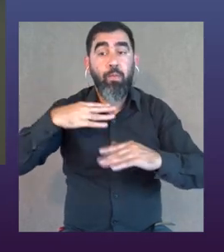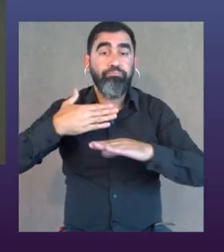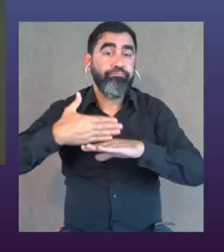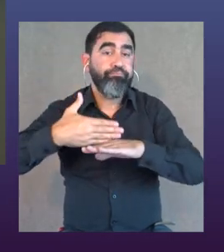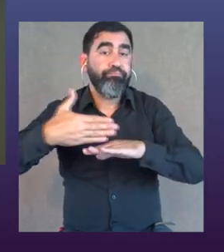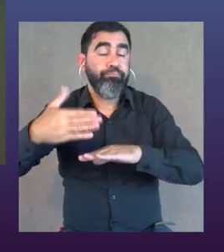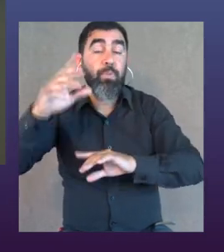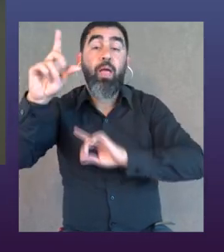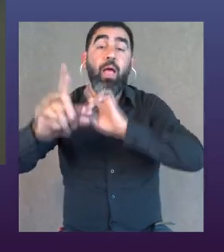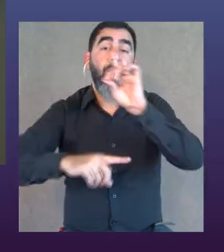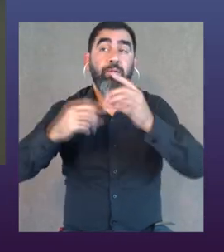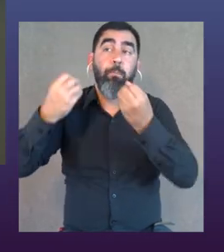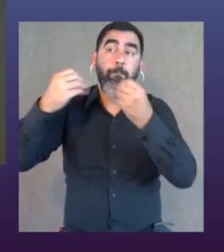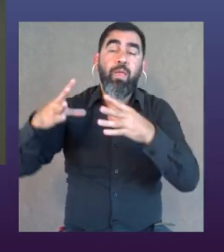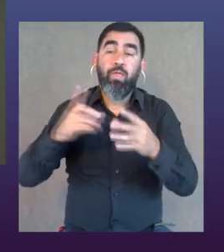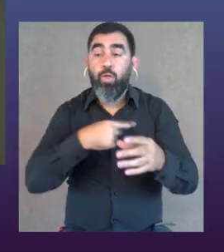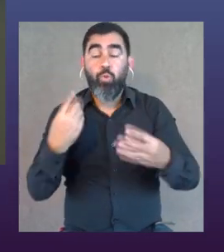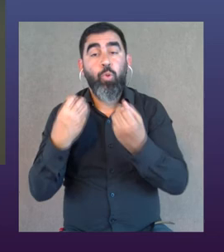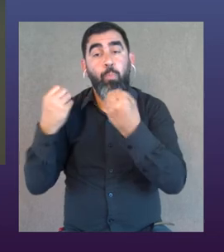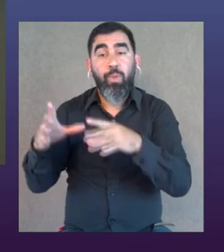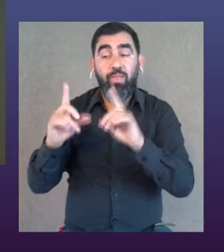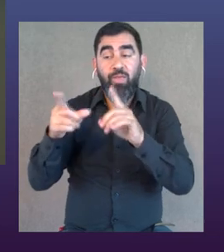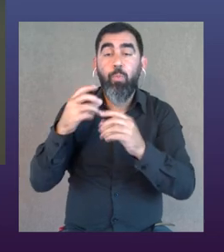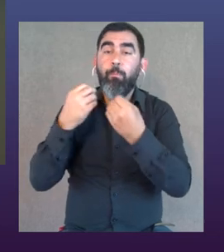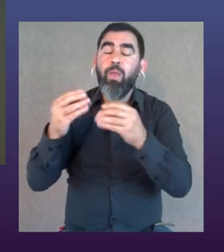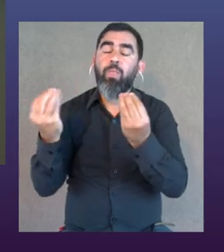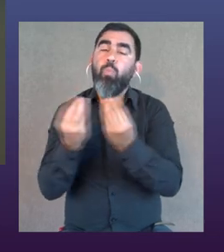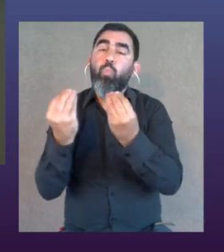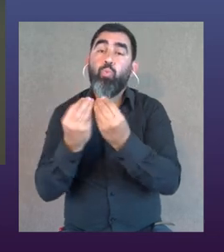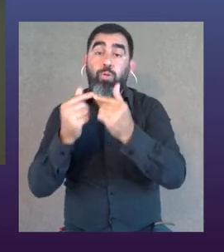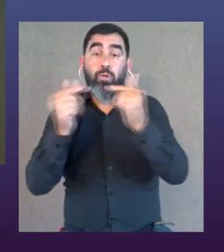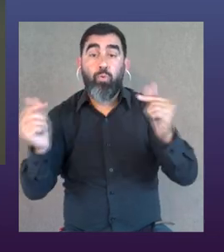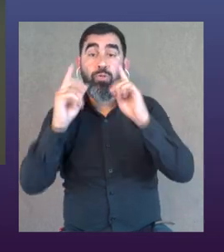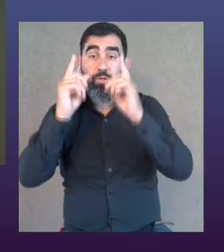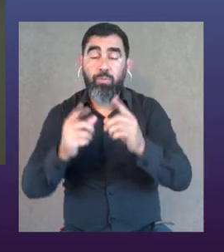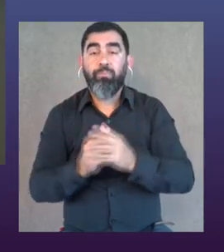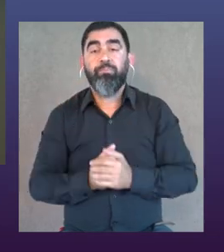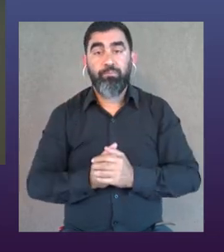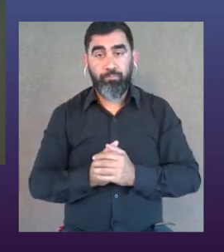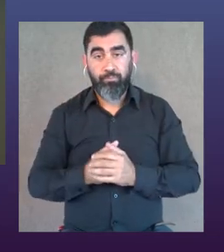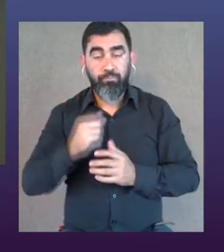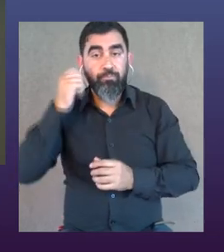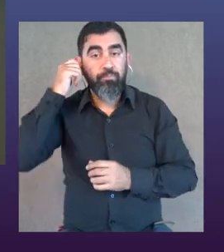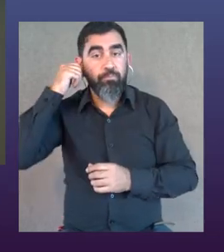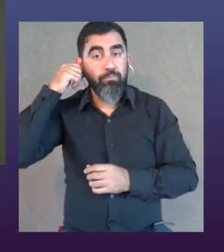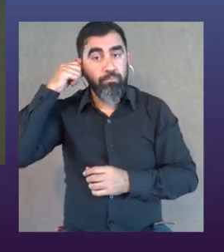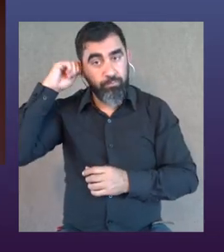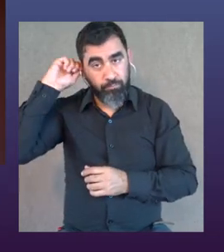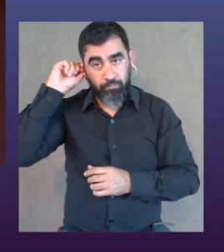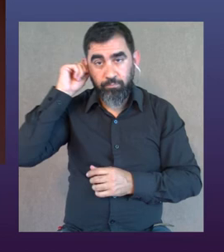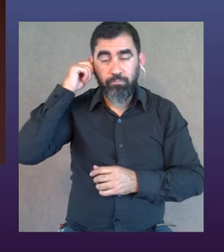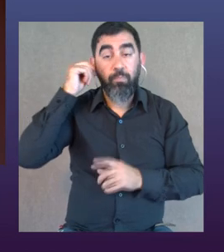siendo adultos y las vidas van pasando y a veces se pierden, nos perdemos nosotros y se pierden ellos de mucha riqueza.